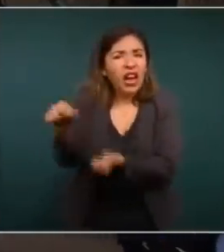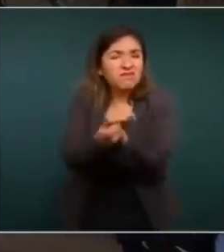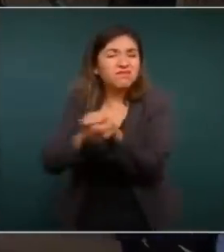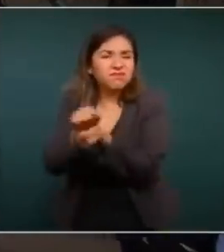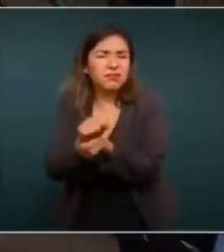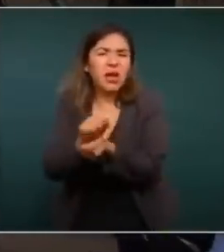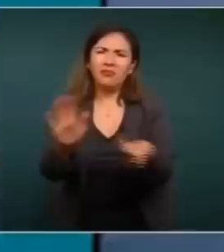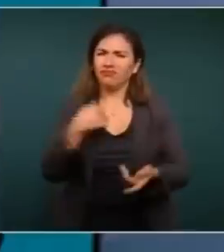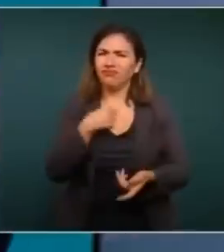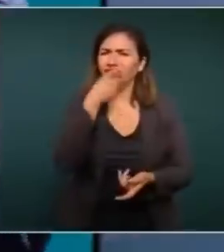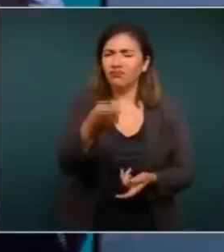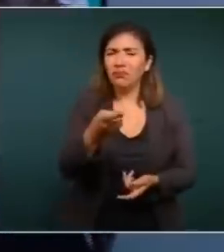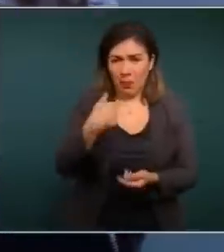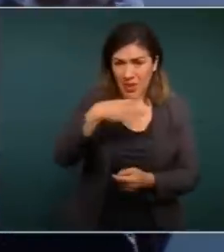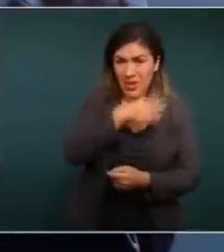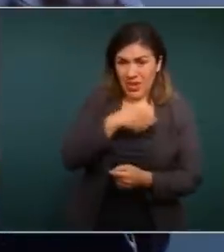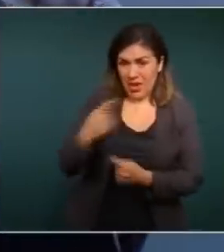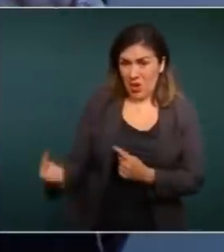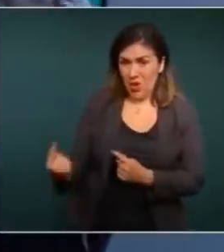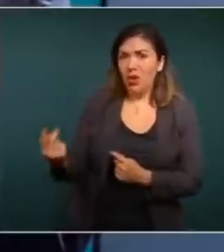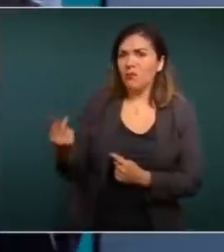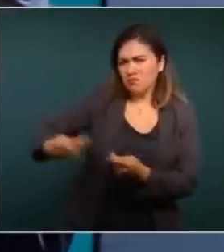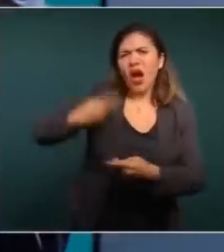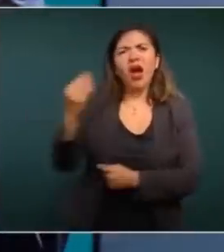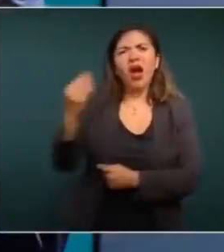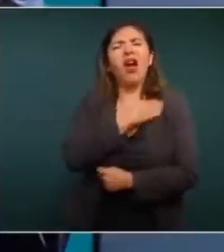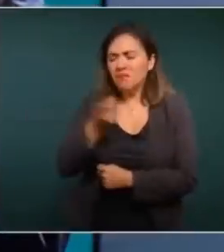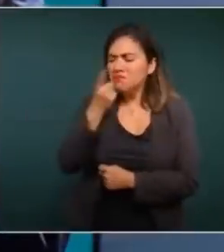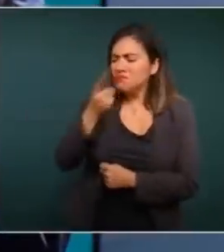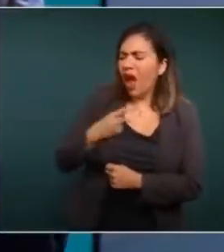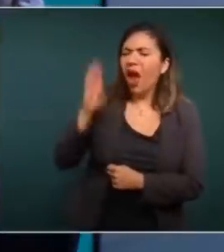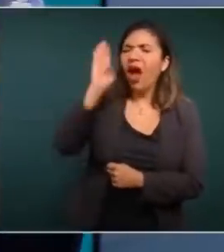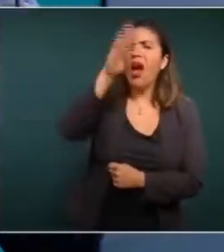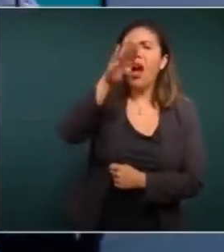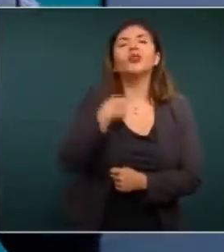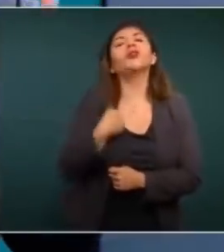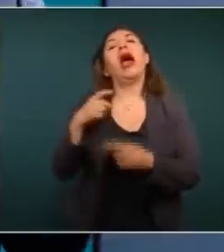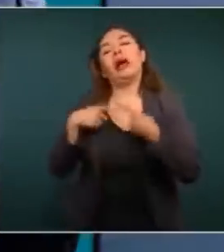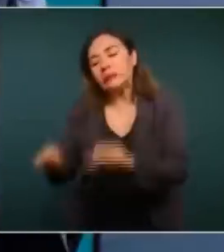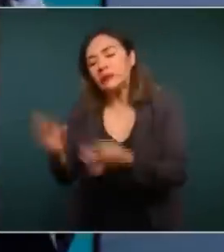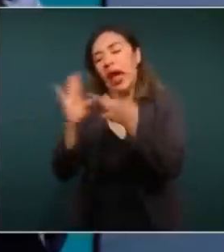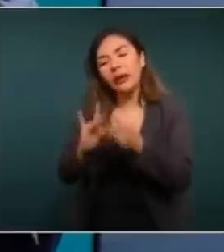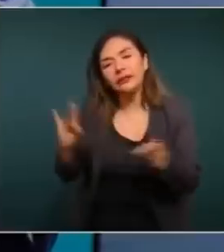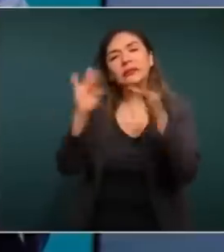Yo les decía que hasta mi hijo me cuestionó, le tuve que explicar